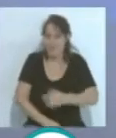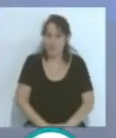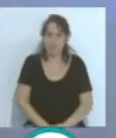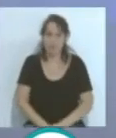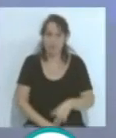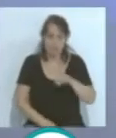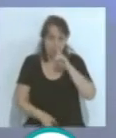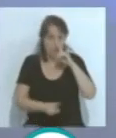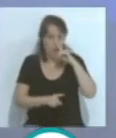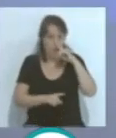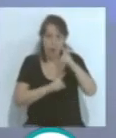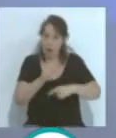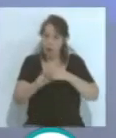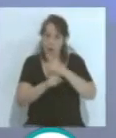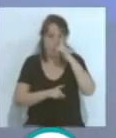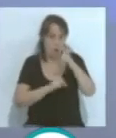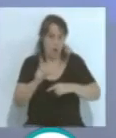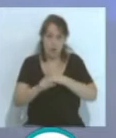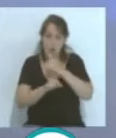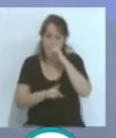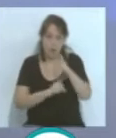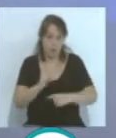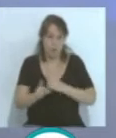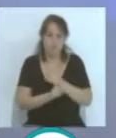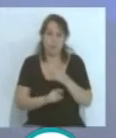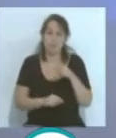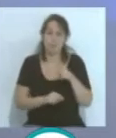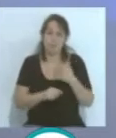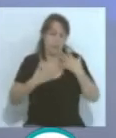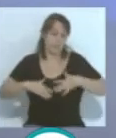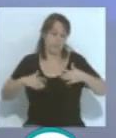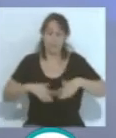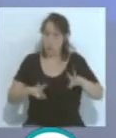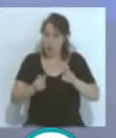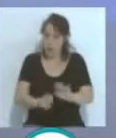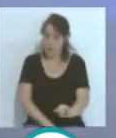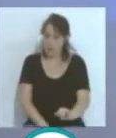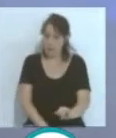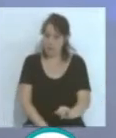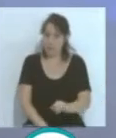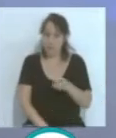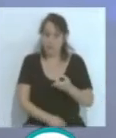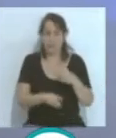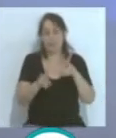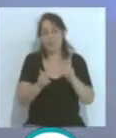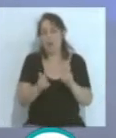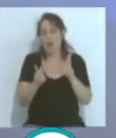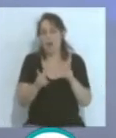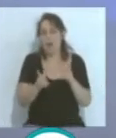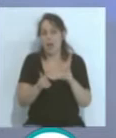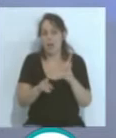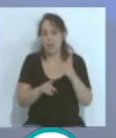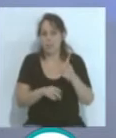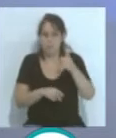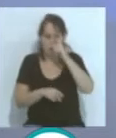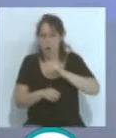hay nuevas equipaciones. Es un tema que hace muchísimos